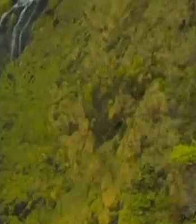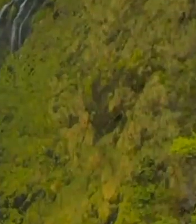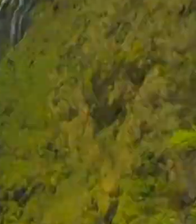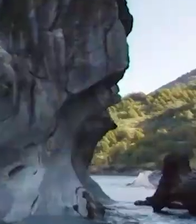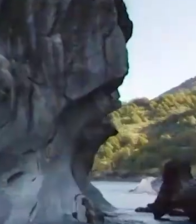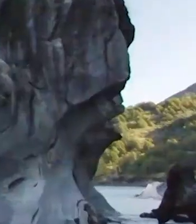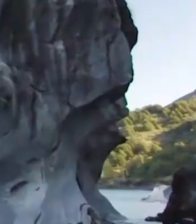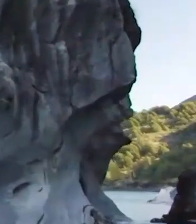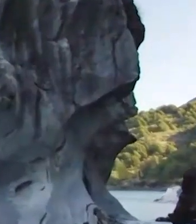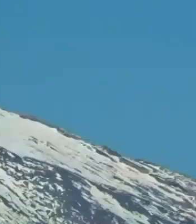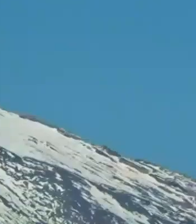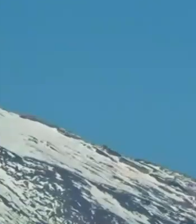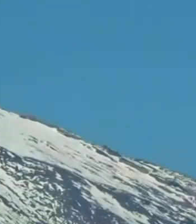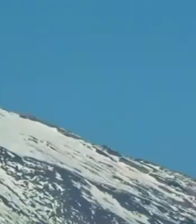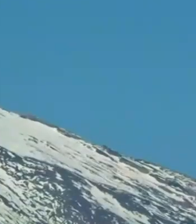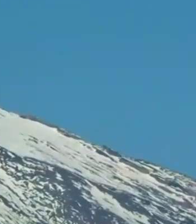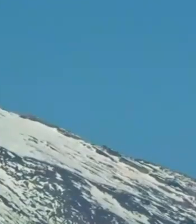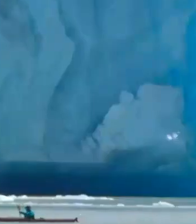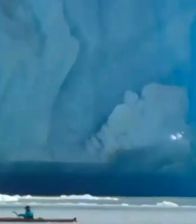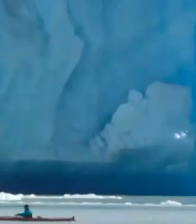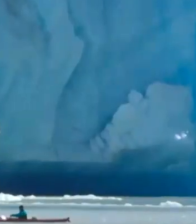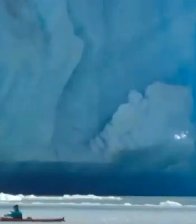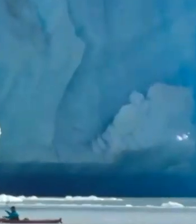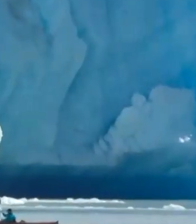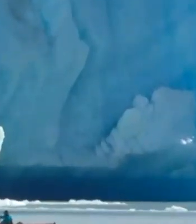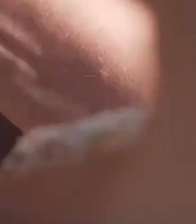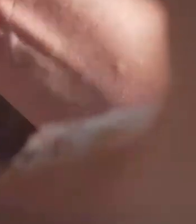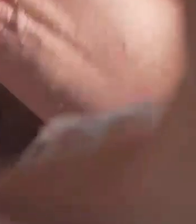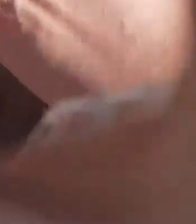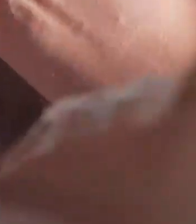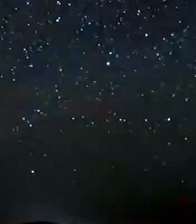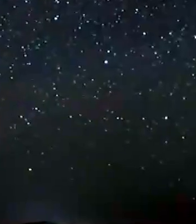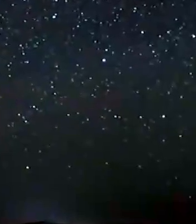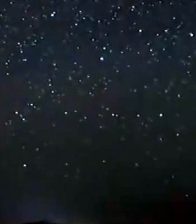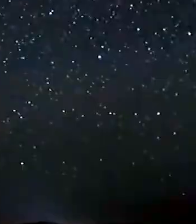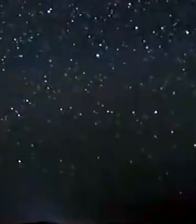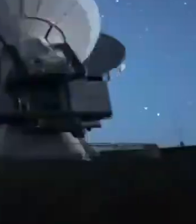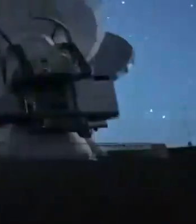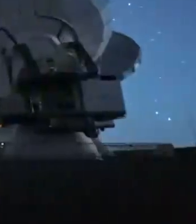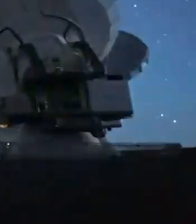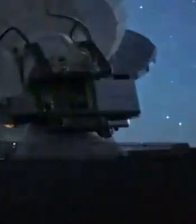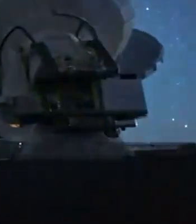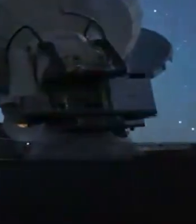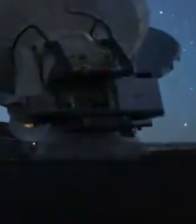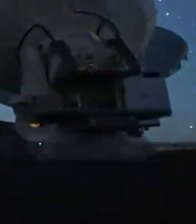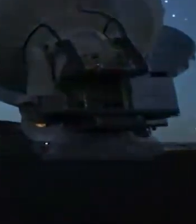Transmitió el Gobierno de Chile. Agradecemos a los canales de televisión y radio emisoras que integraron esta red voluntaria.